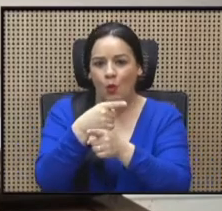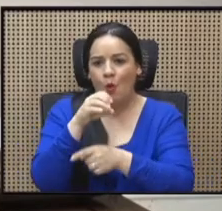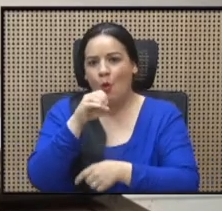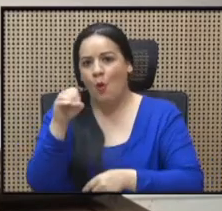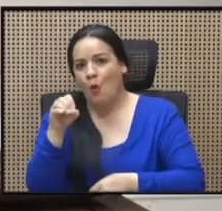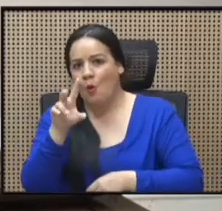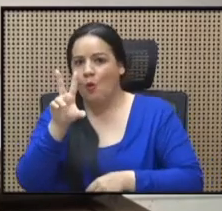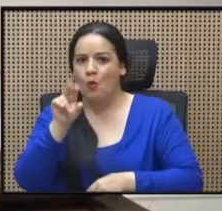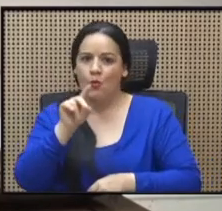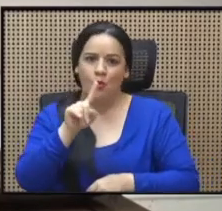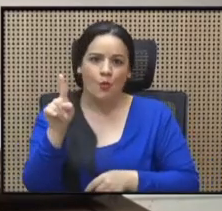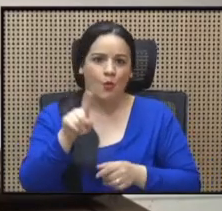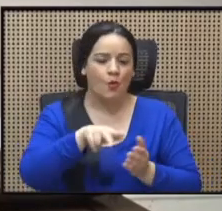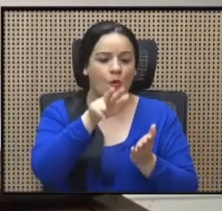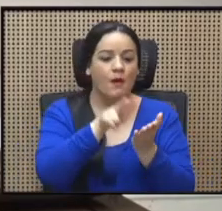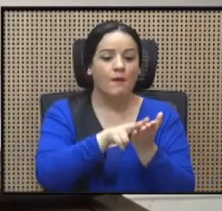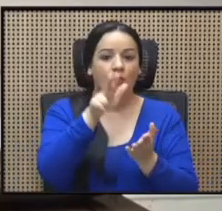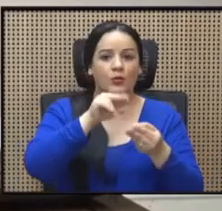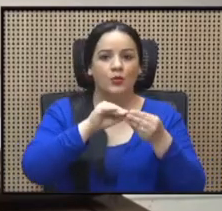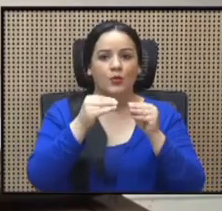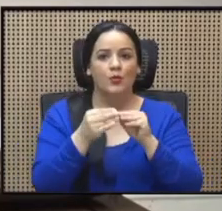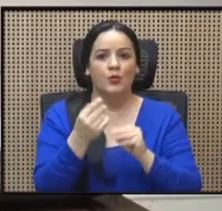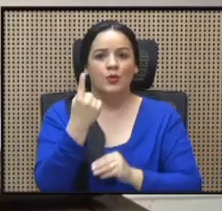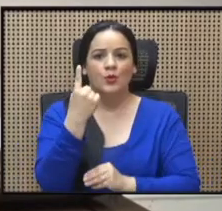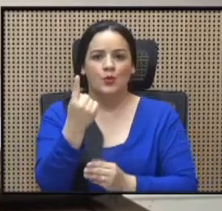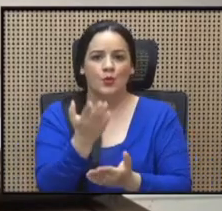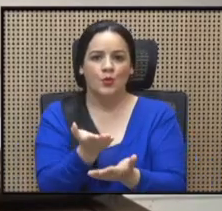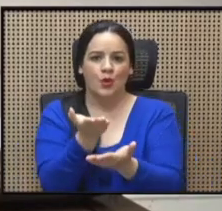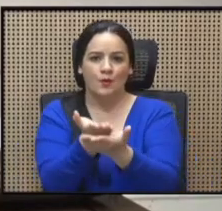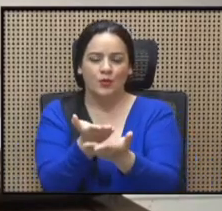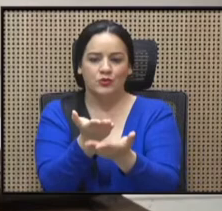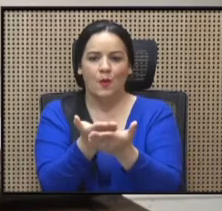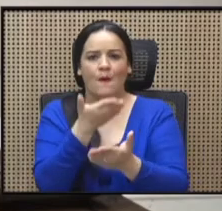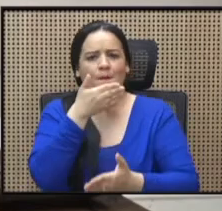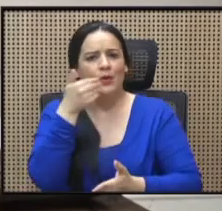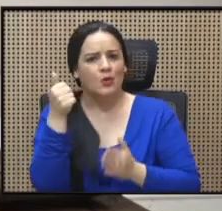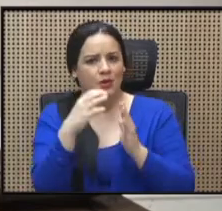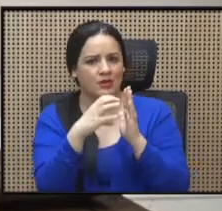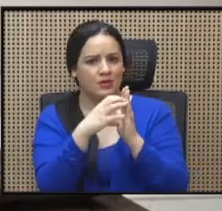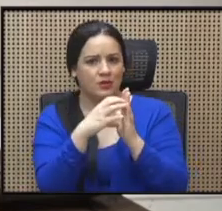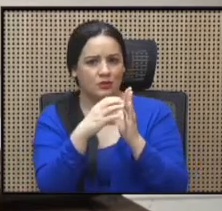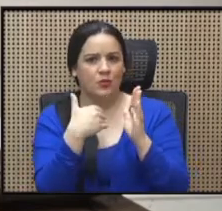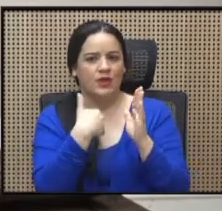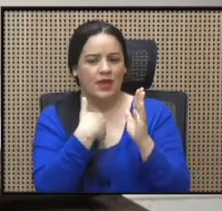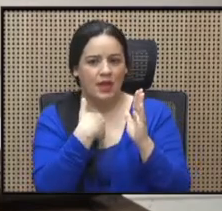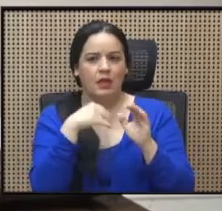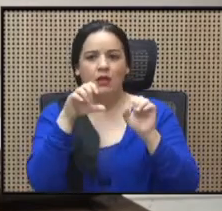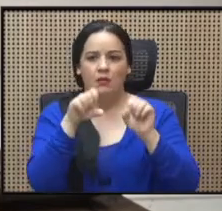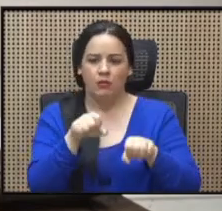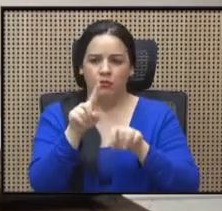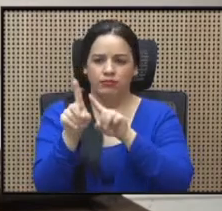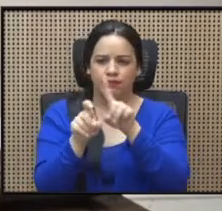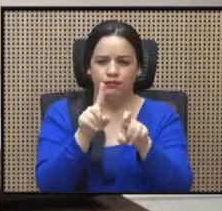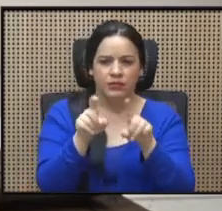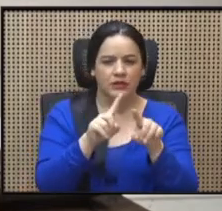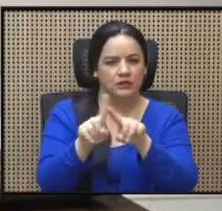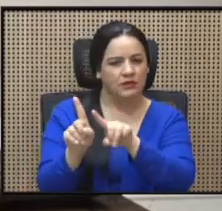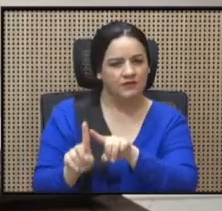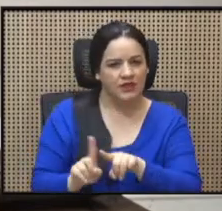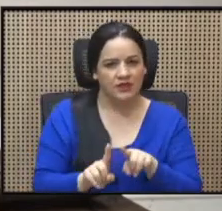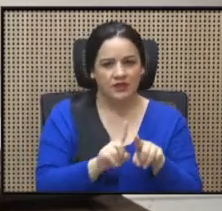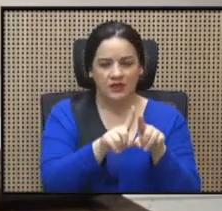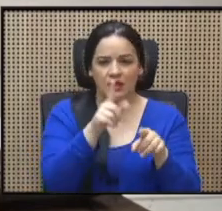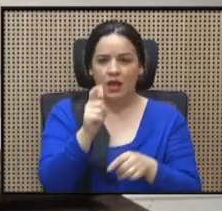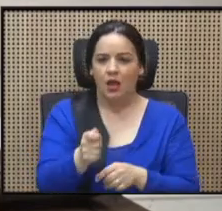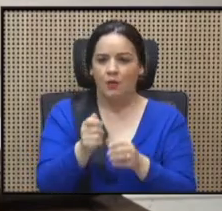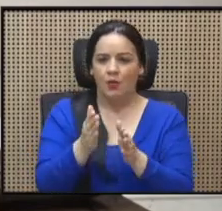apruebe esta moción número uno, que es el mejor texto realmente que hay, pueden consultarlo distintos abogados, y doña Milaide lo